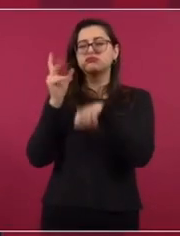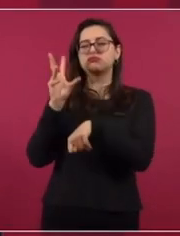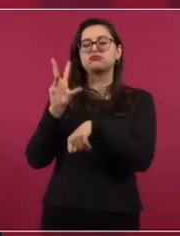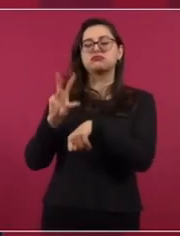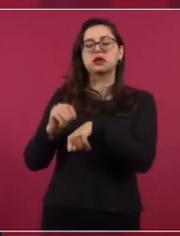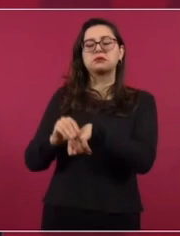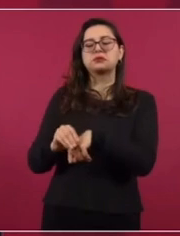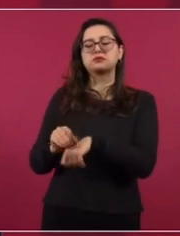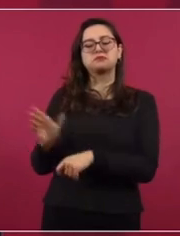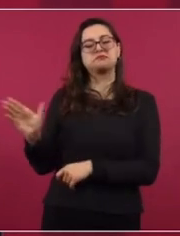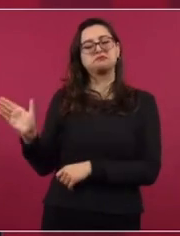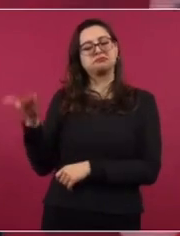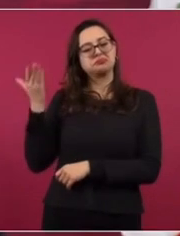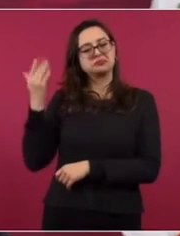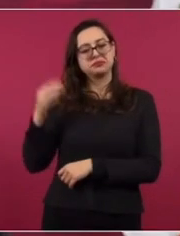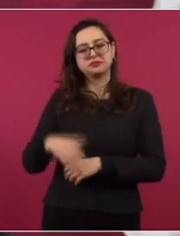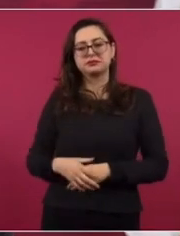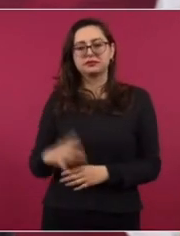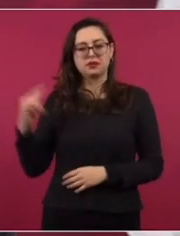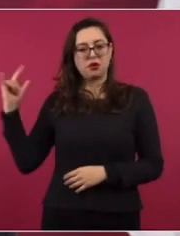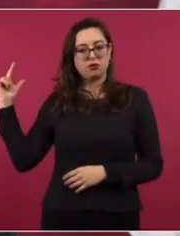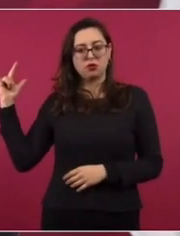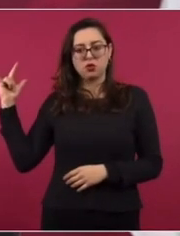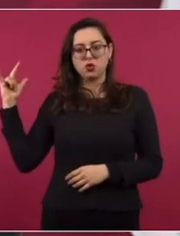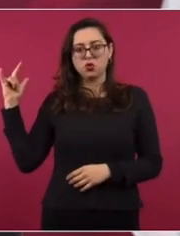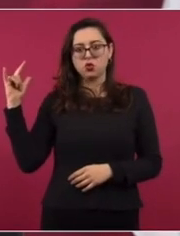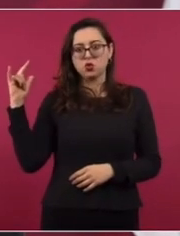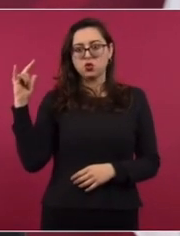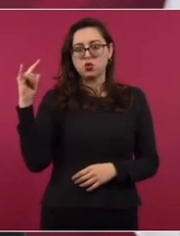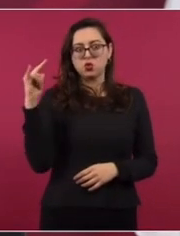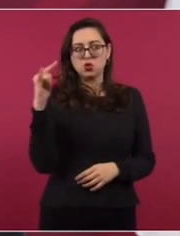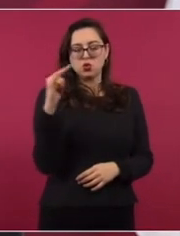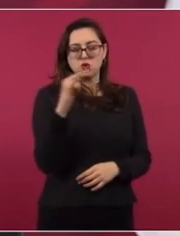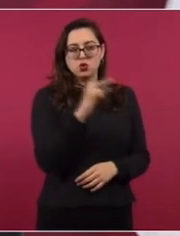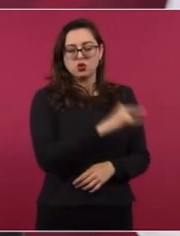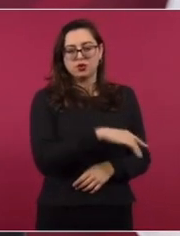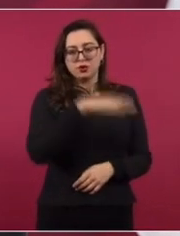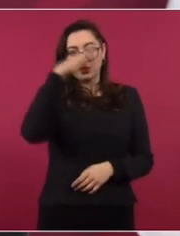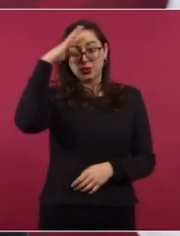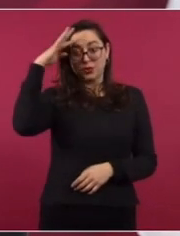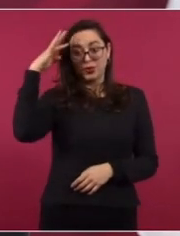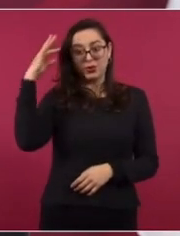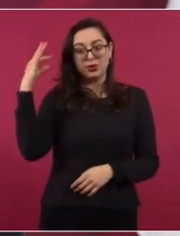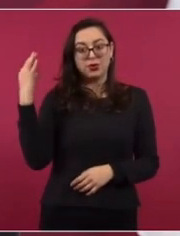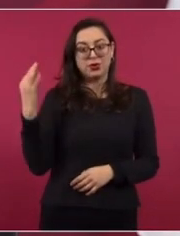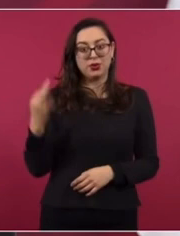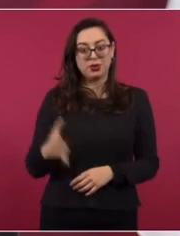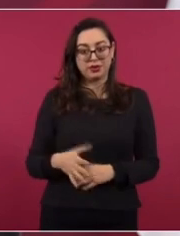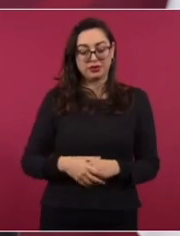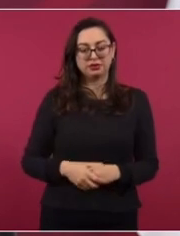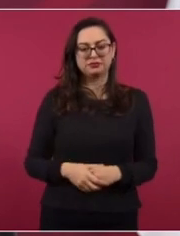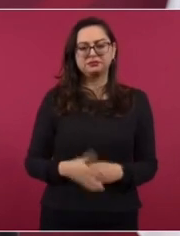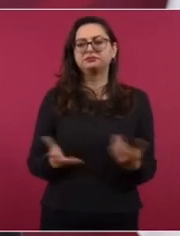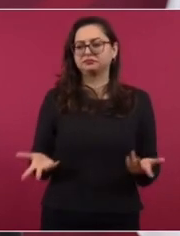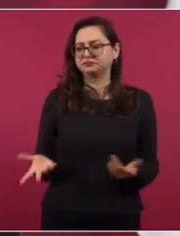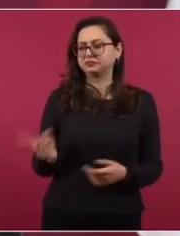fuerte, que es distinto a un gobierno